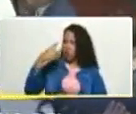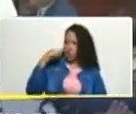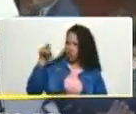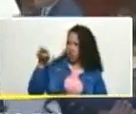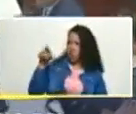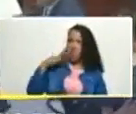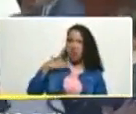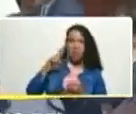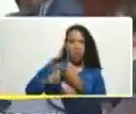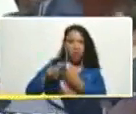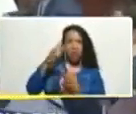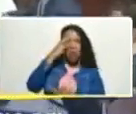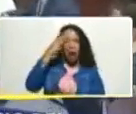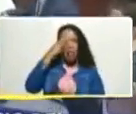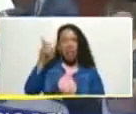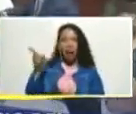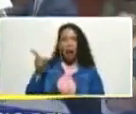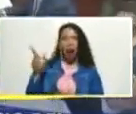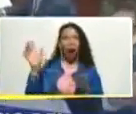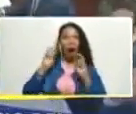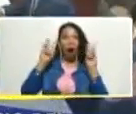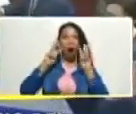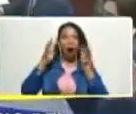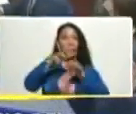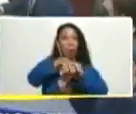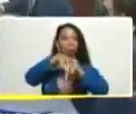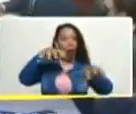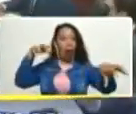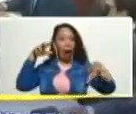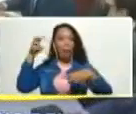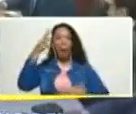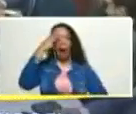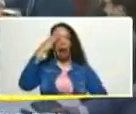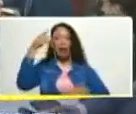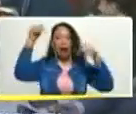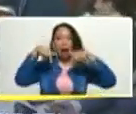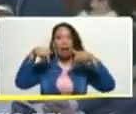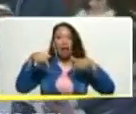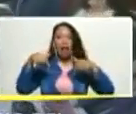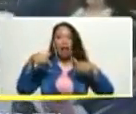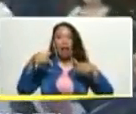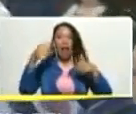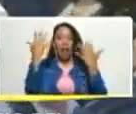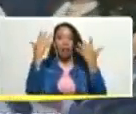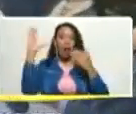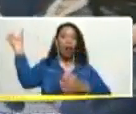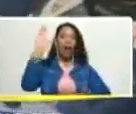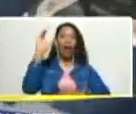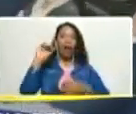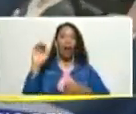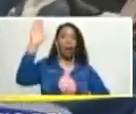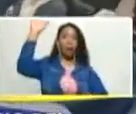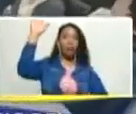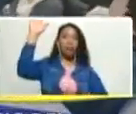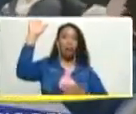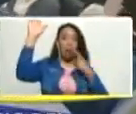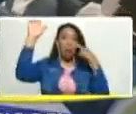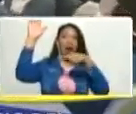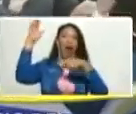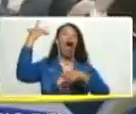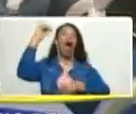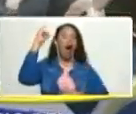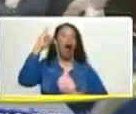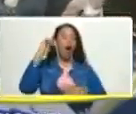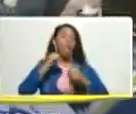Cilia mira vale que son mayoría los magallaneros levanten la mano los caraquistas ajá tenemos una